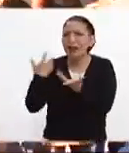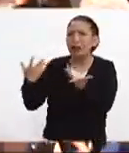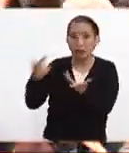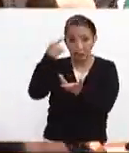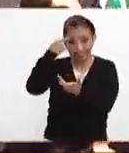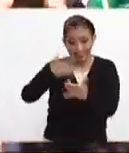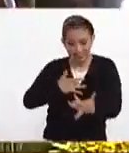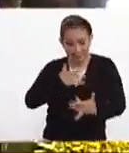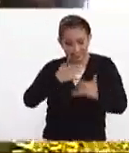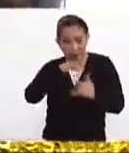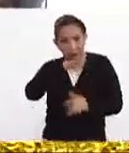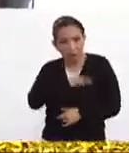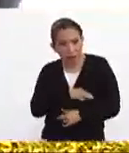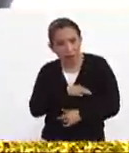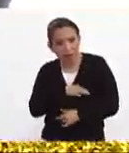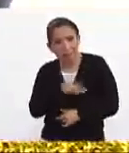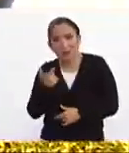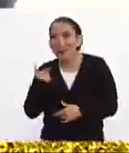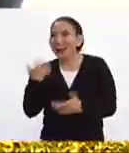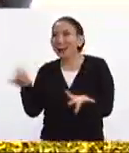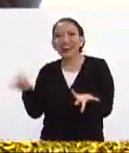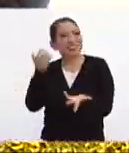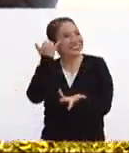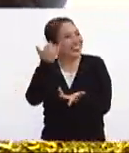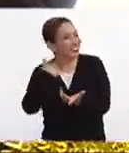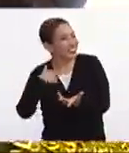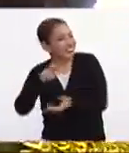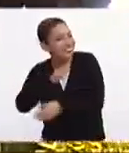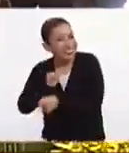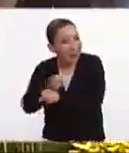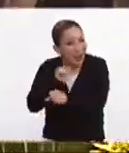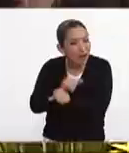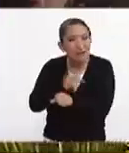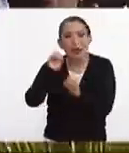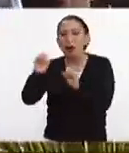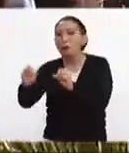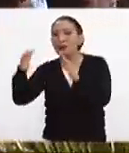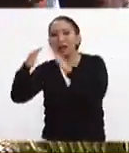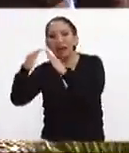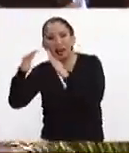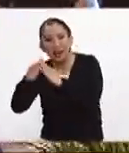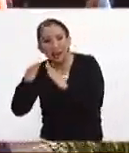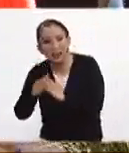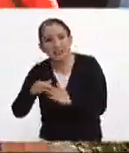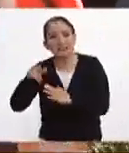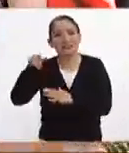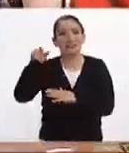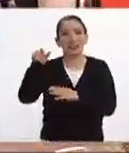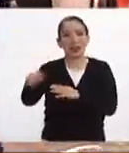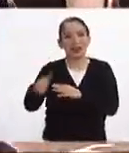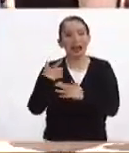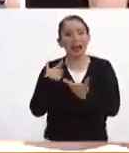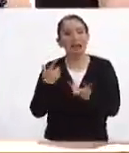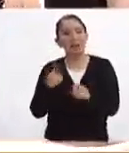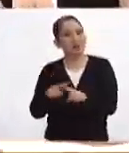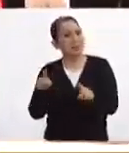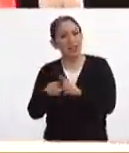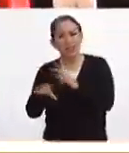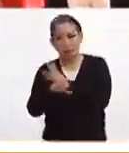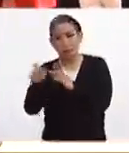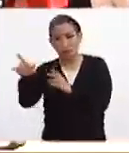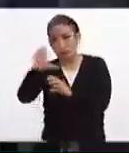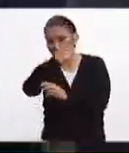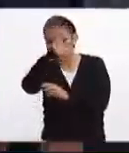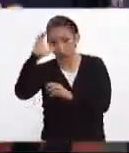pues la satisfacción que nos ha dado el haber logrado ciertas cosas pérdida de de ciertas lo que sé